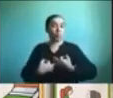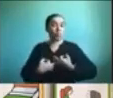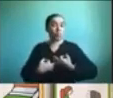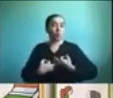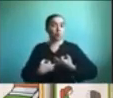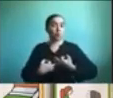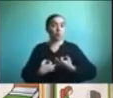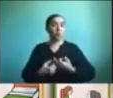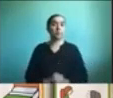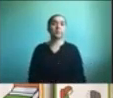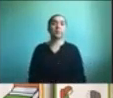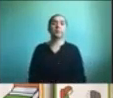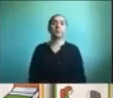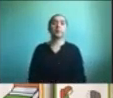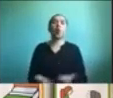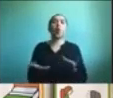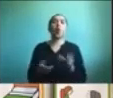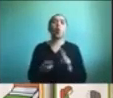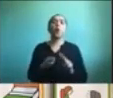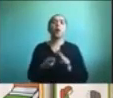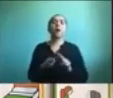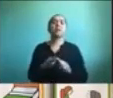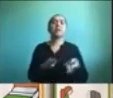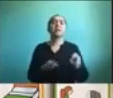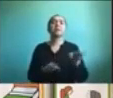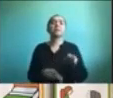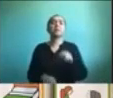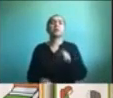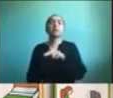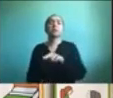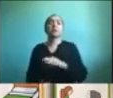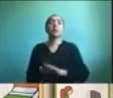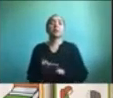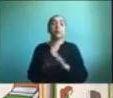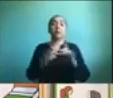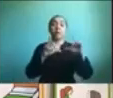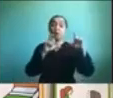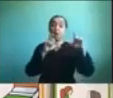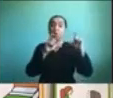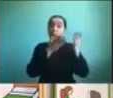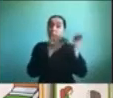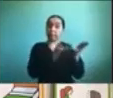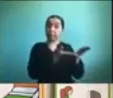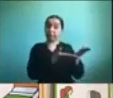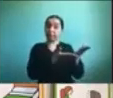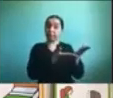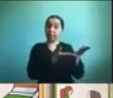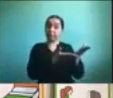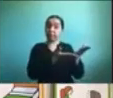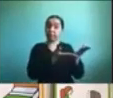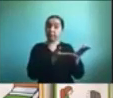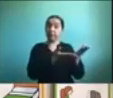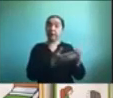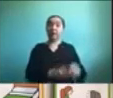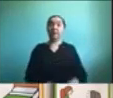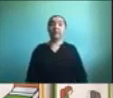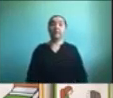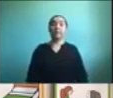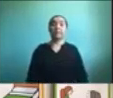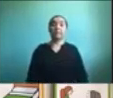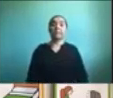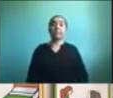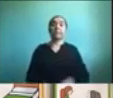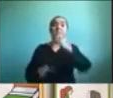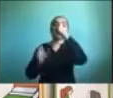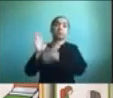cómo se puede hacer esta rutina por ejemplo aquí en la foto podemos ver que este calendario se hizo con material de la casa